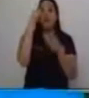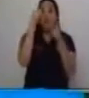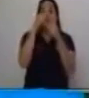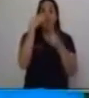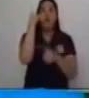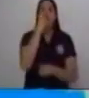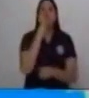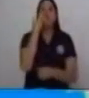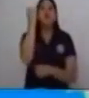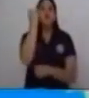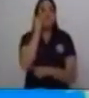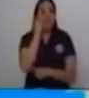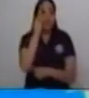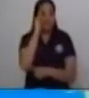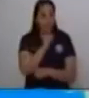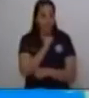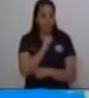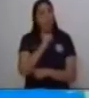yo quería